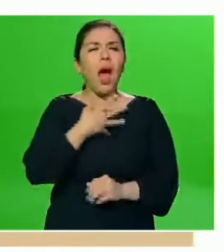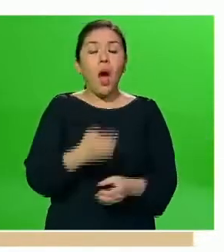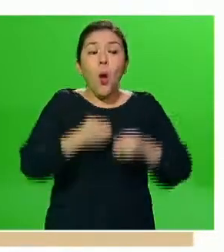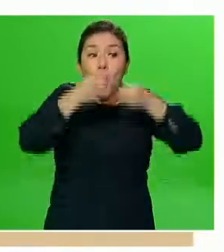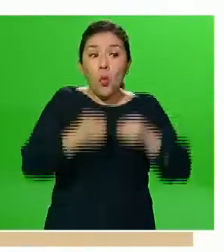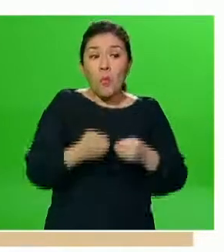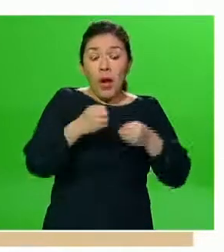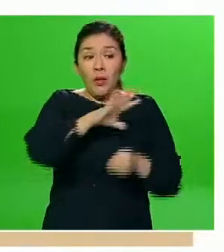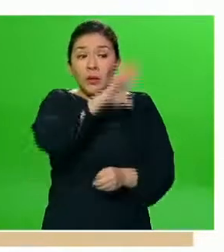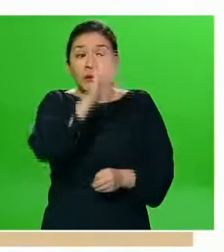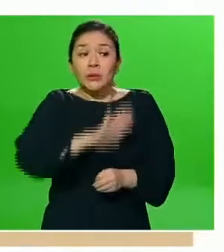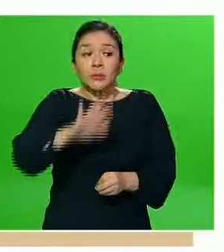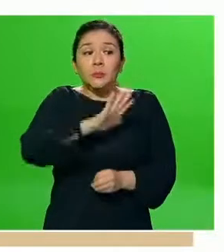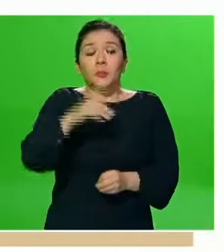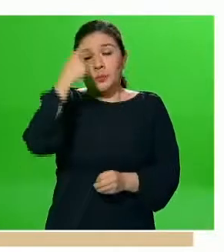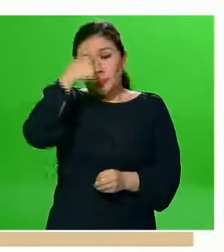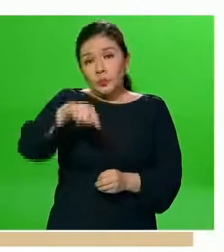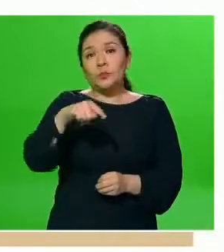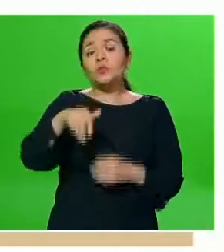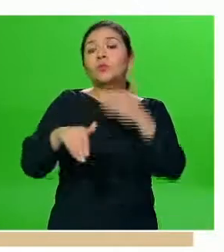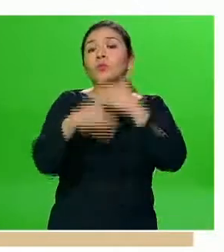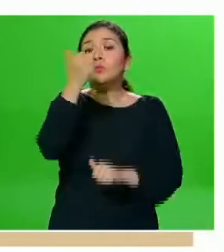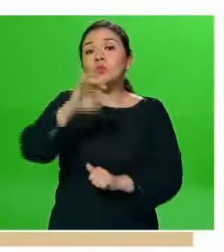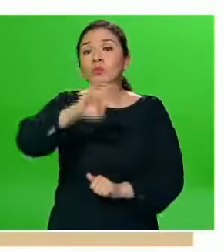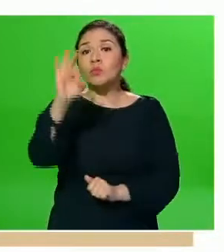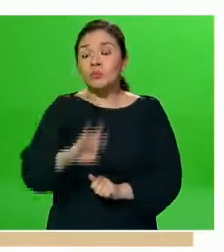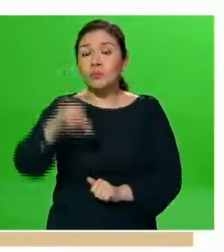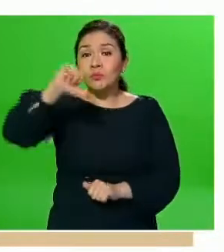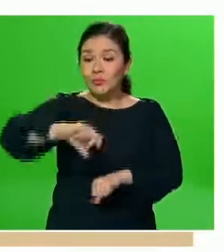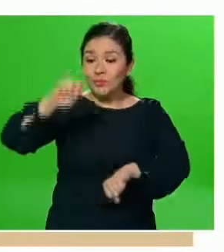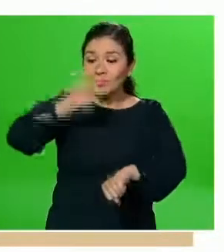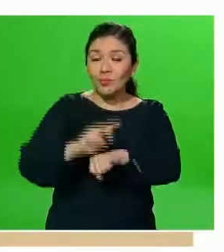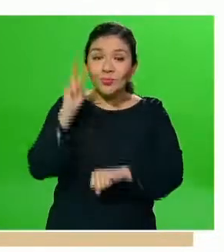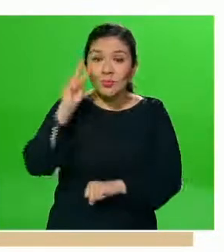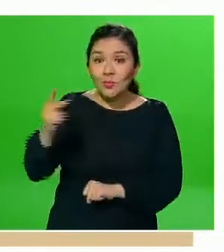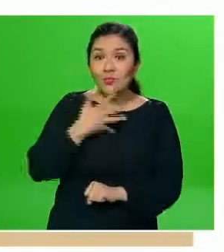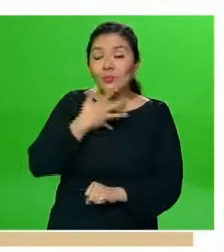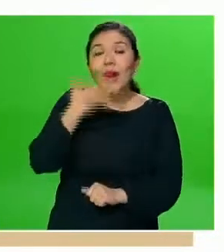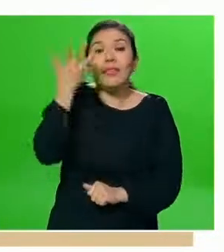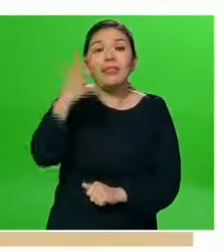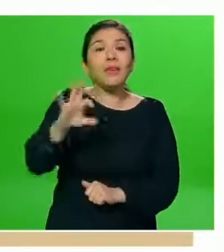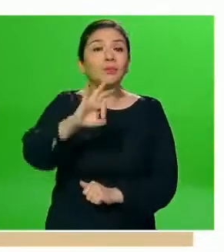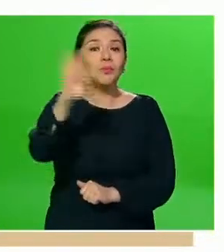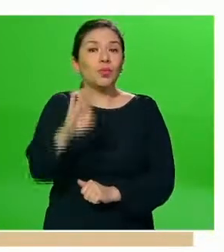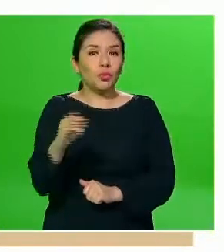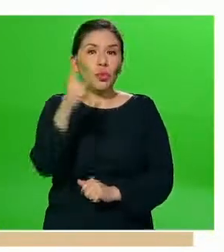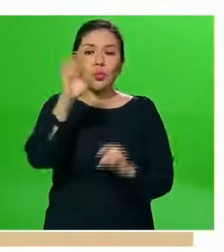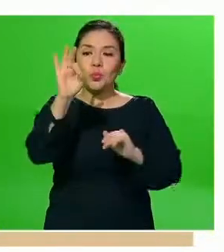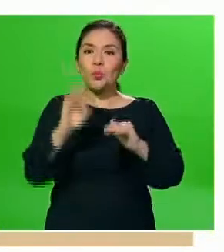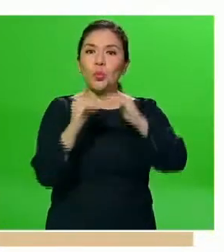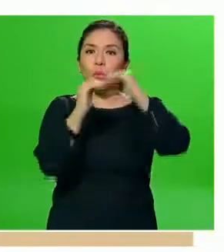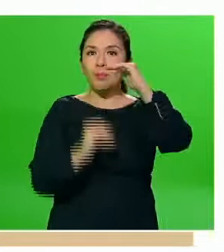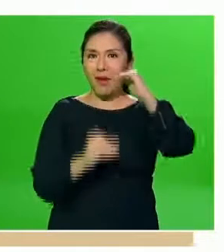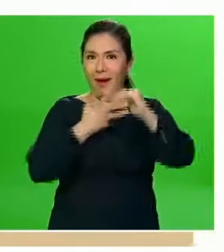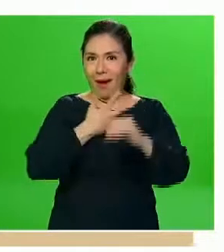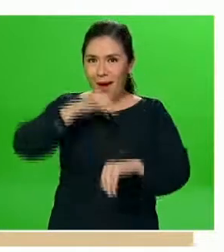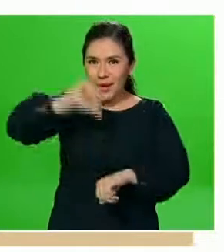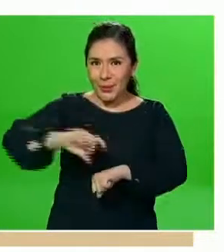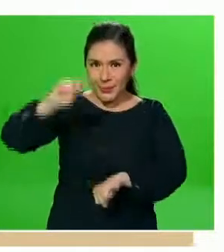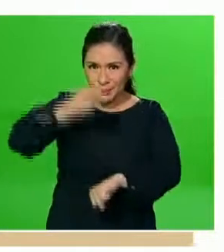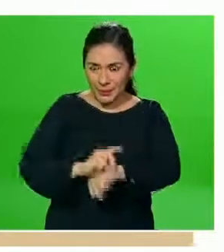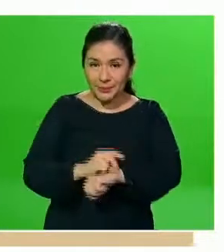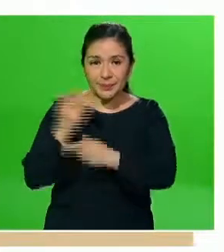ocupación de camas generales del 11%. El día de hoy ustedes pueden ver una ocupación de camas generales del